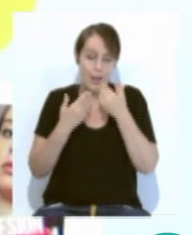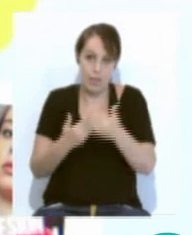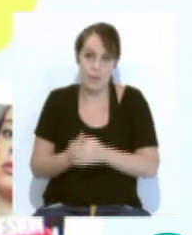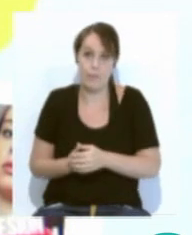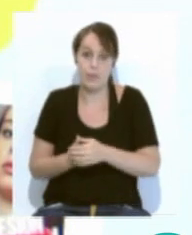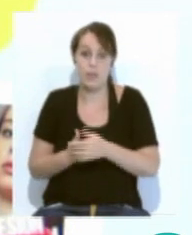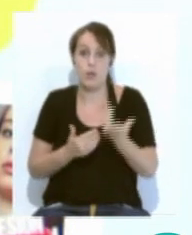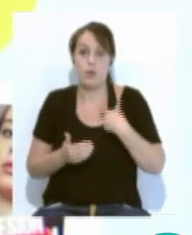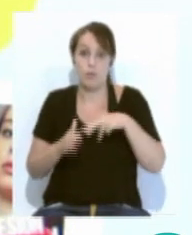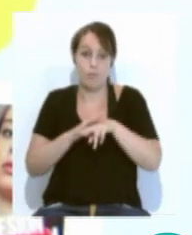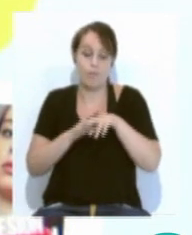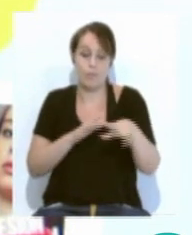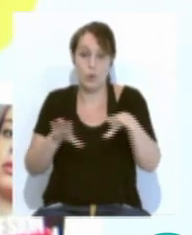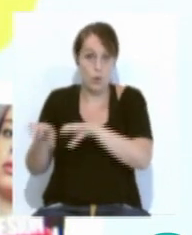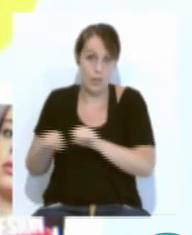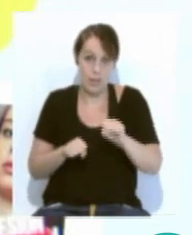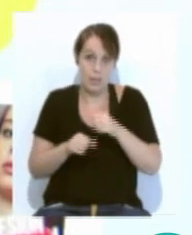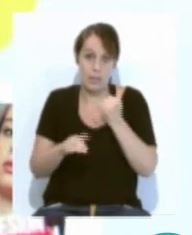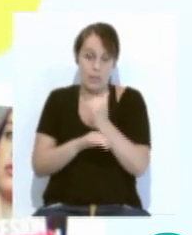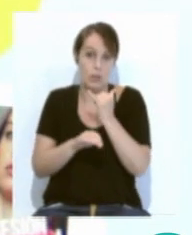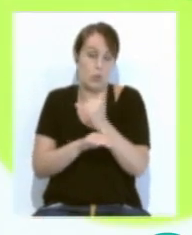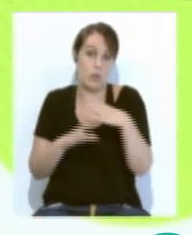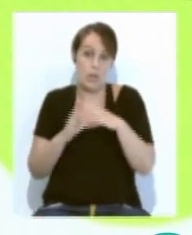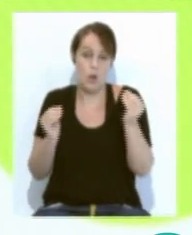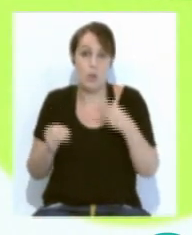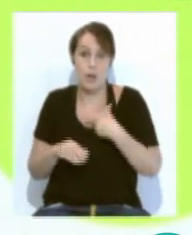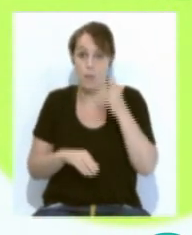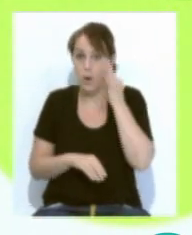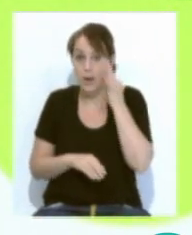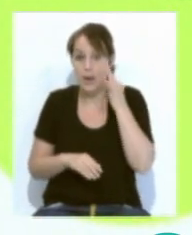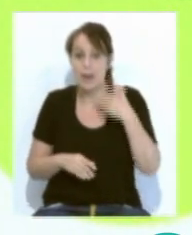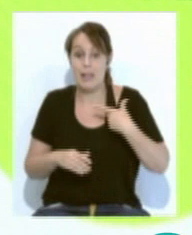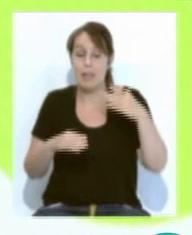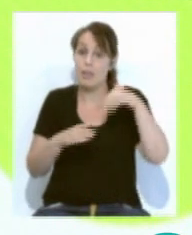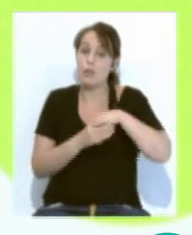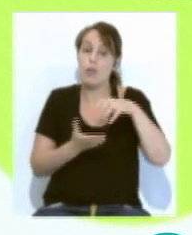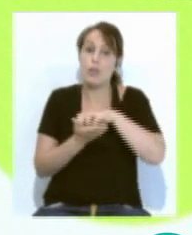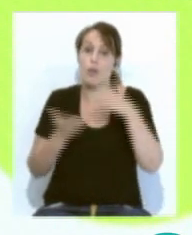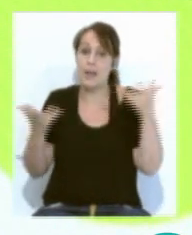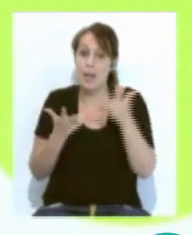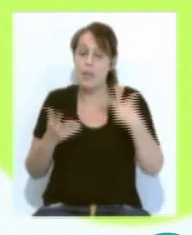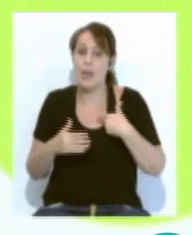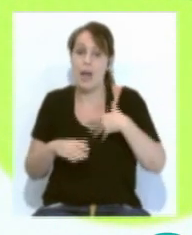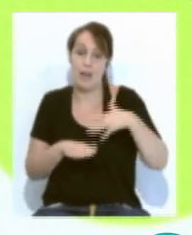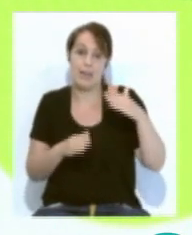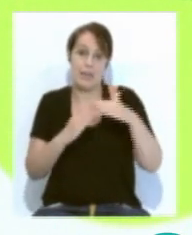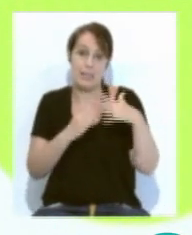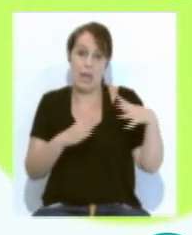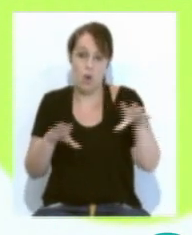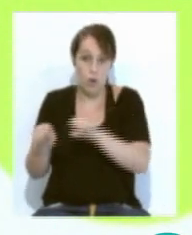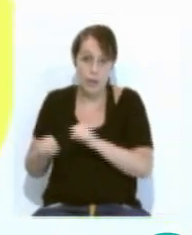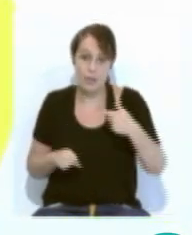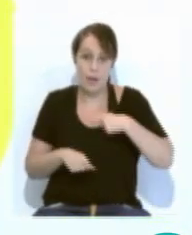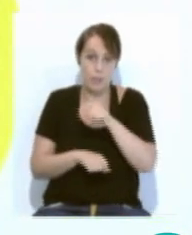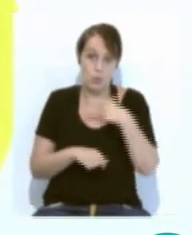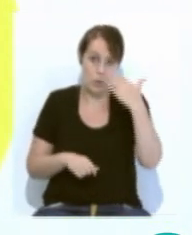acogida del Instituto Andaluz de la Mujer comprenden los centros de emergencia, las casas de acogida y los pisos tutelados que prestan atención